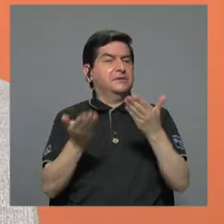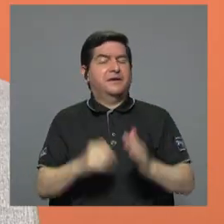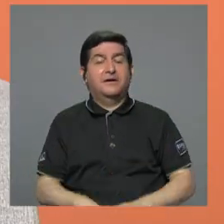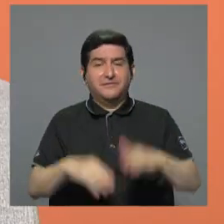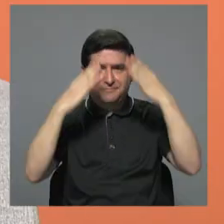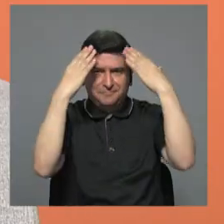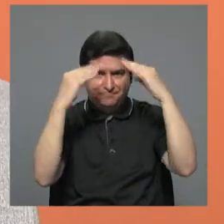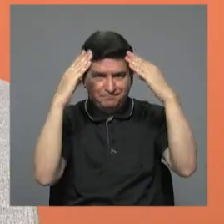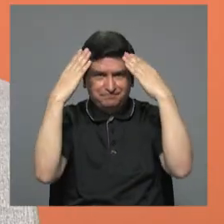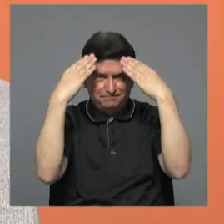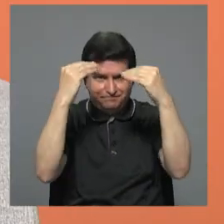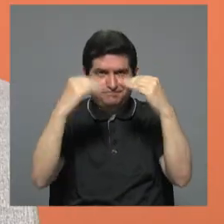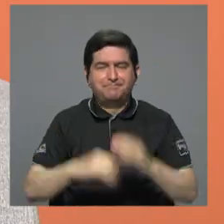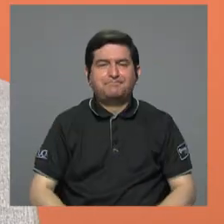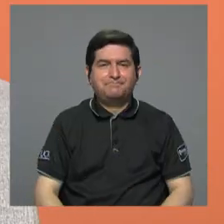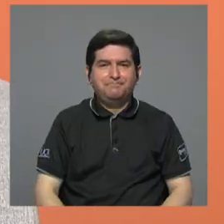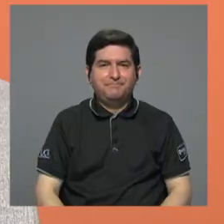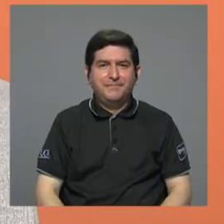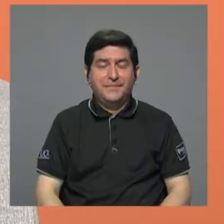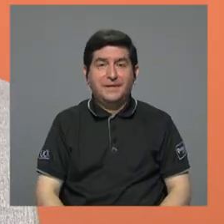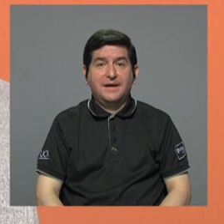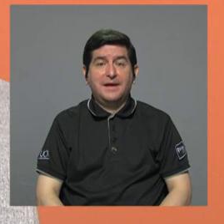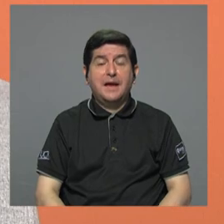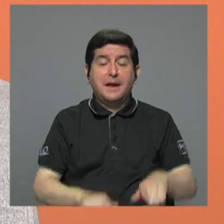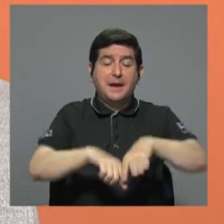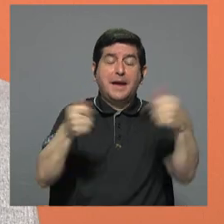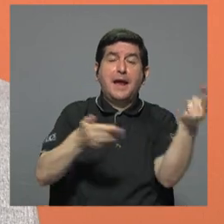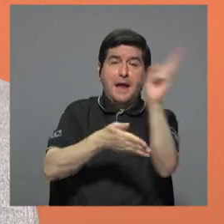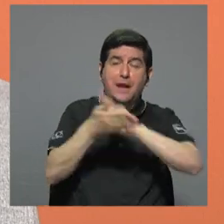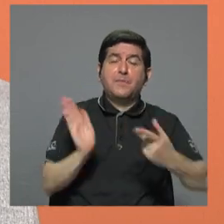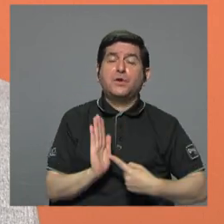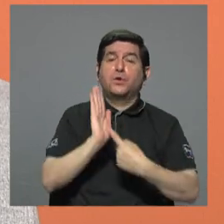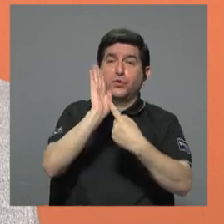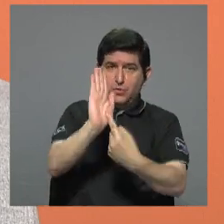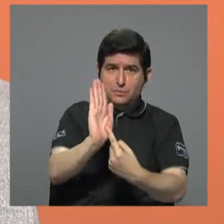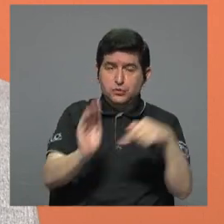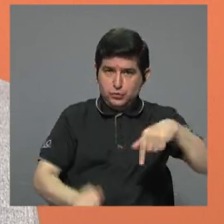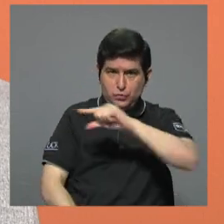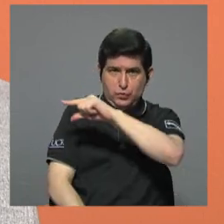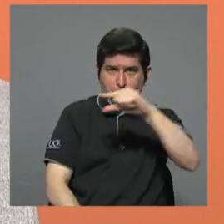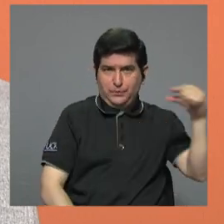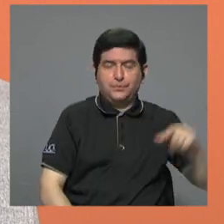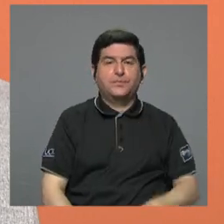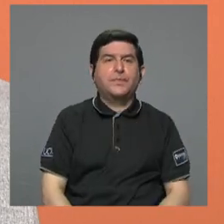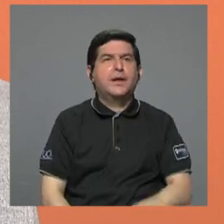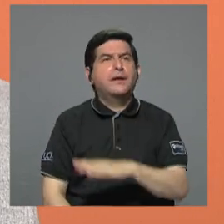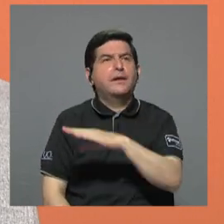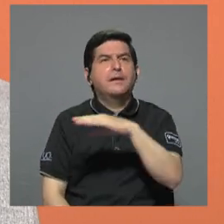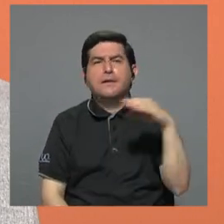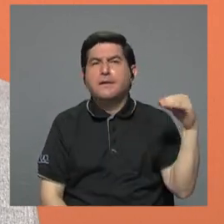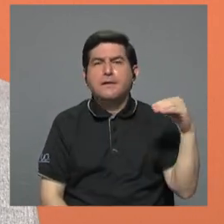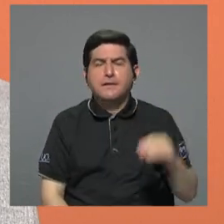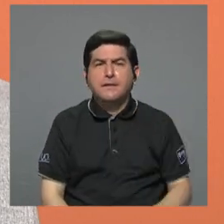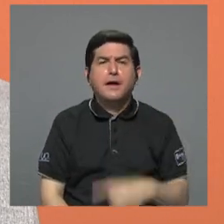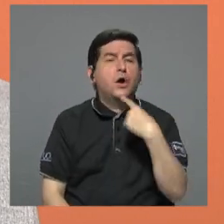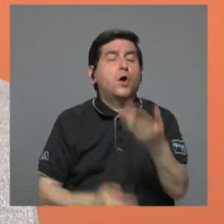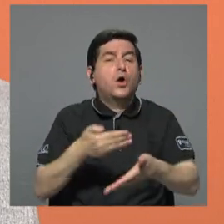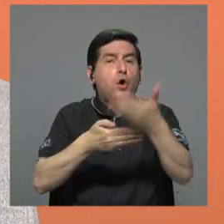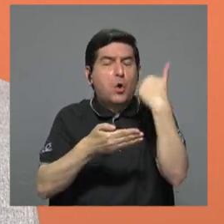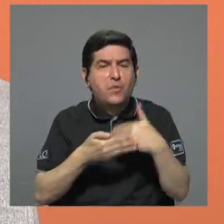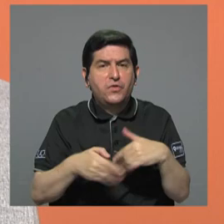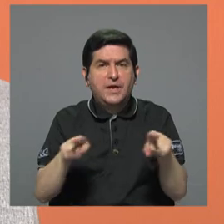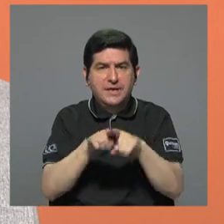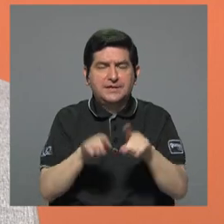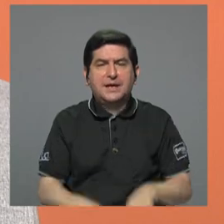que pues está entre lo que el Semanario Universidad nos ofreció esta semana. Y como usted decía, se